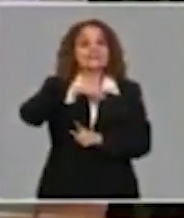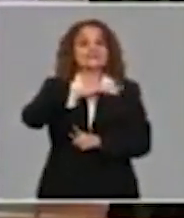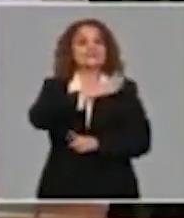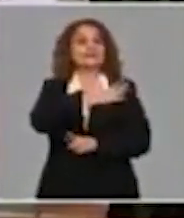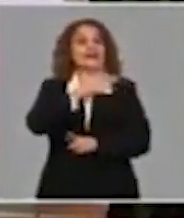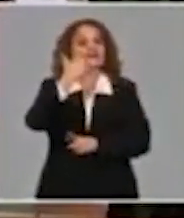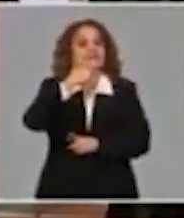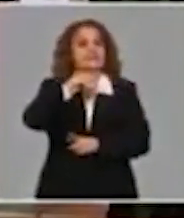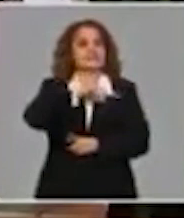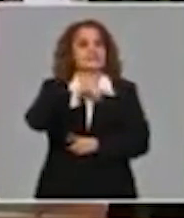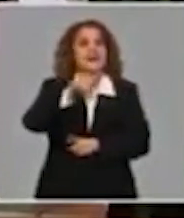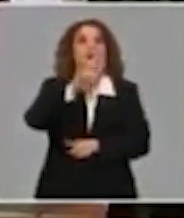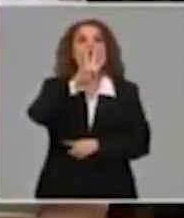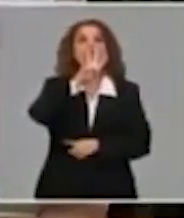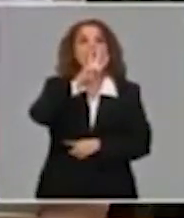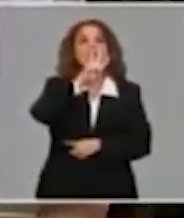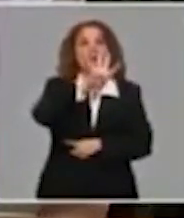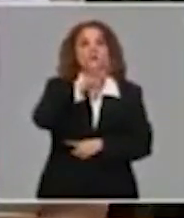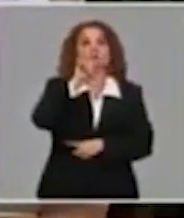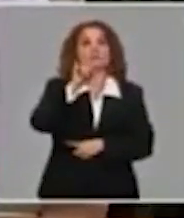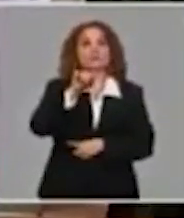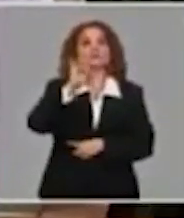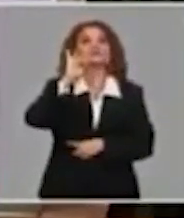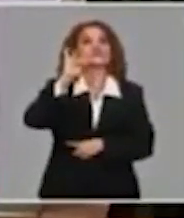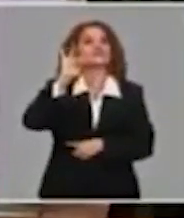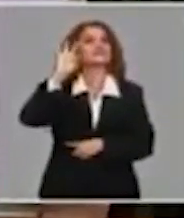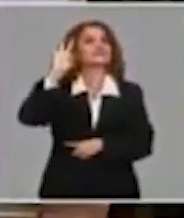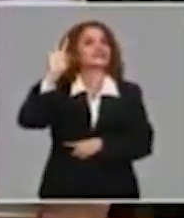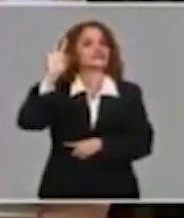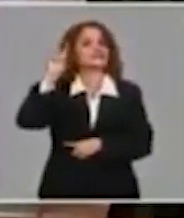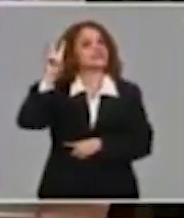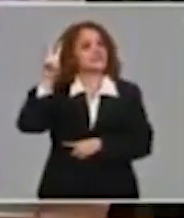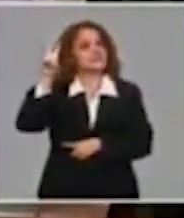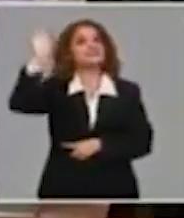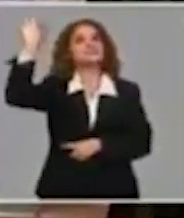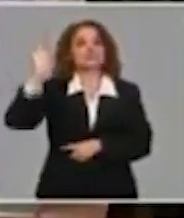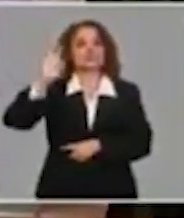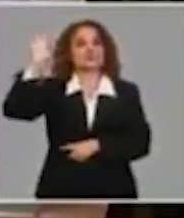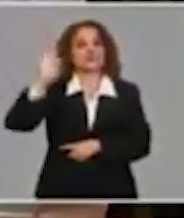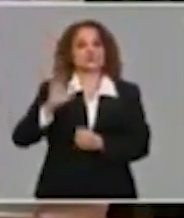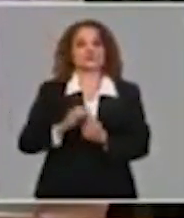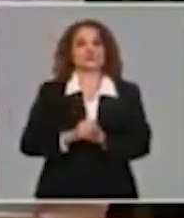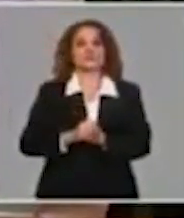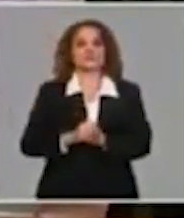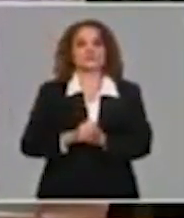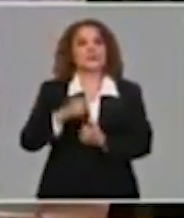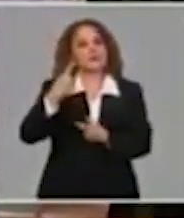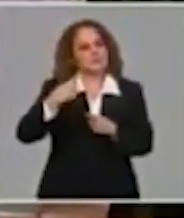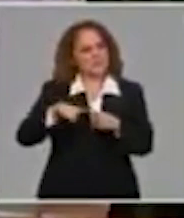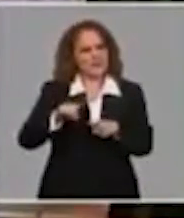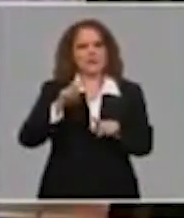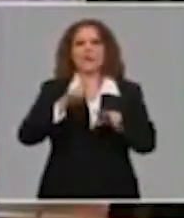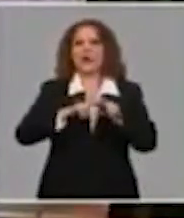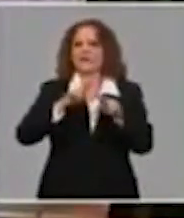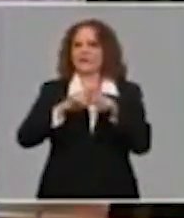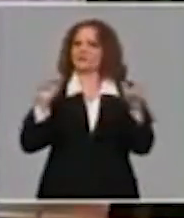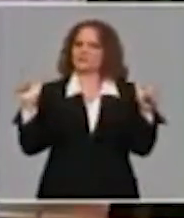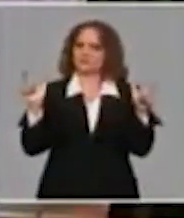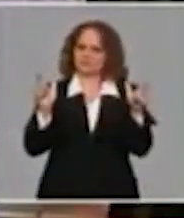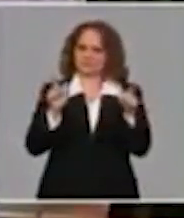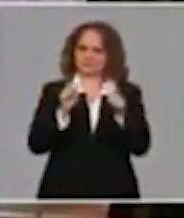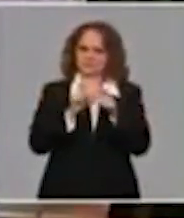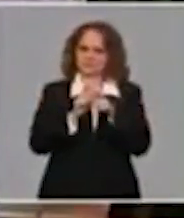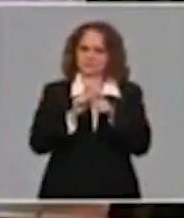,73%. O en Cuba se ve 93, La Habana 4,73%. Pero La Habana disminuye en los últimos 15 días en un 50